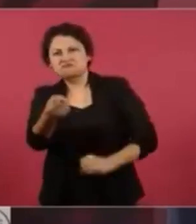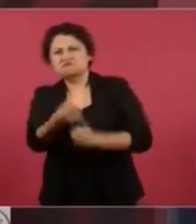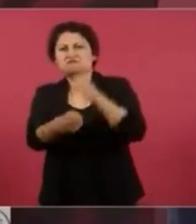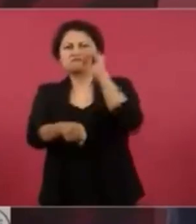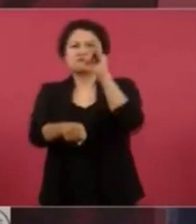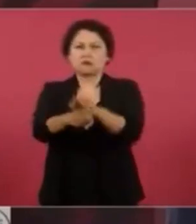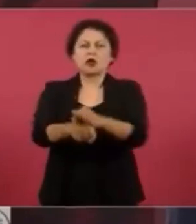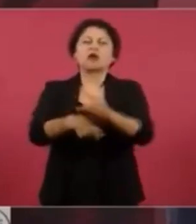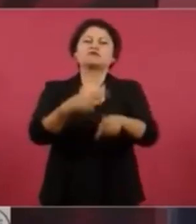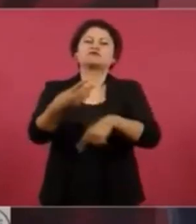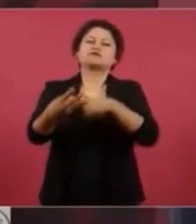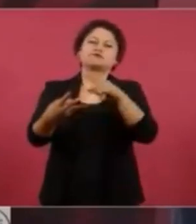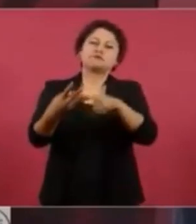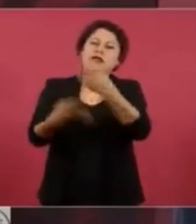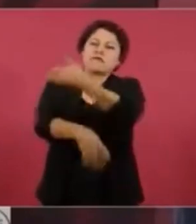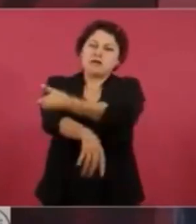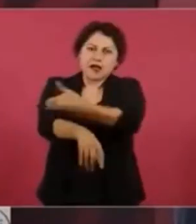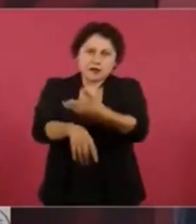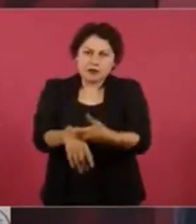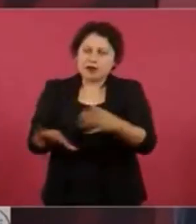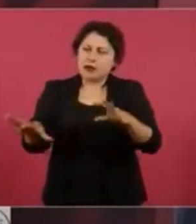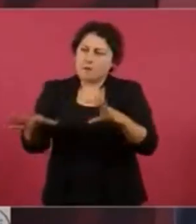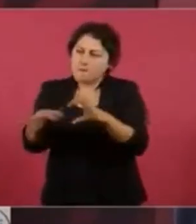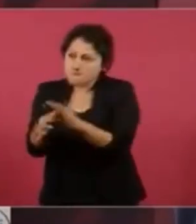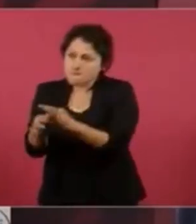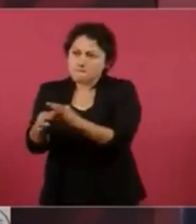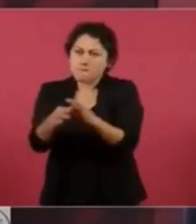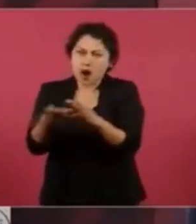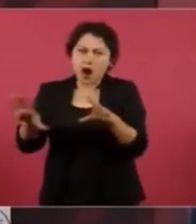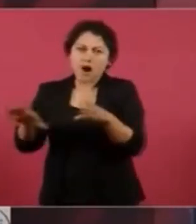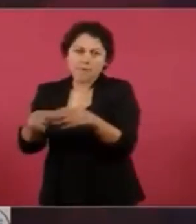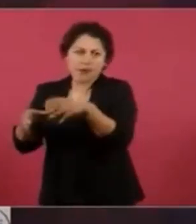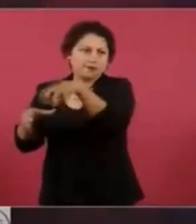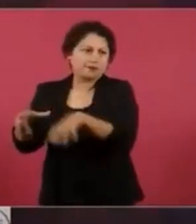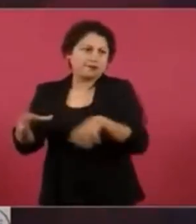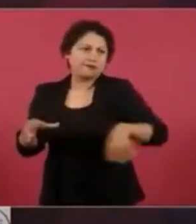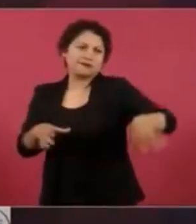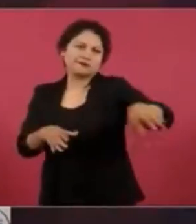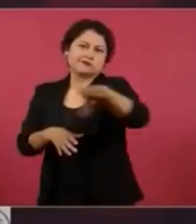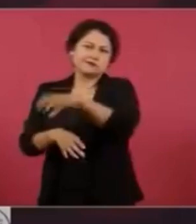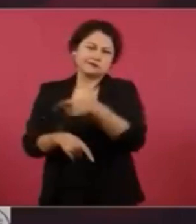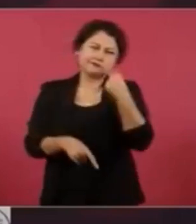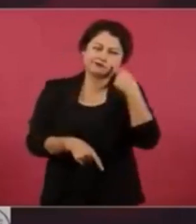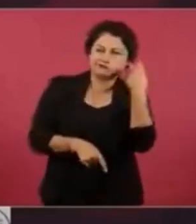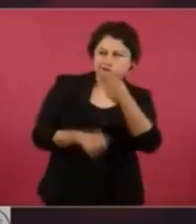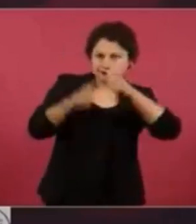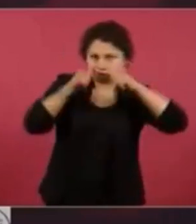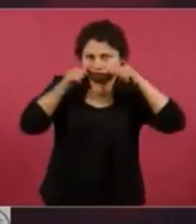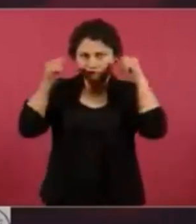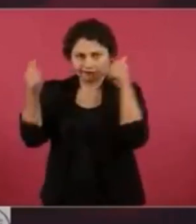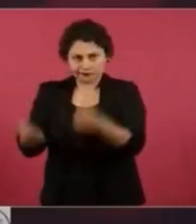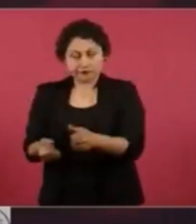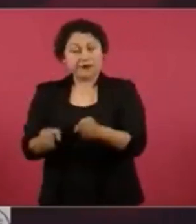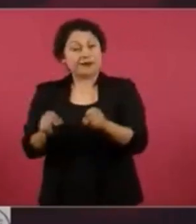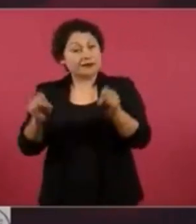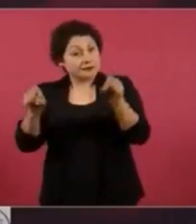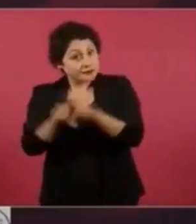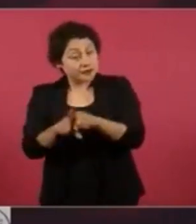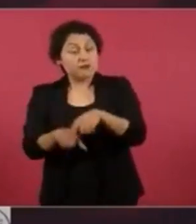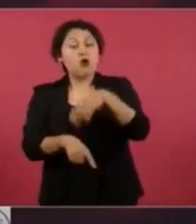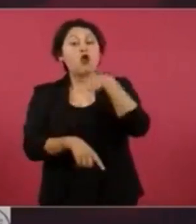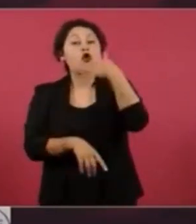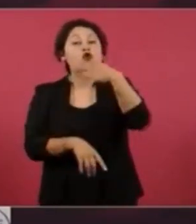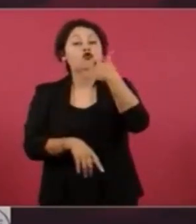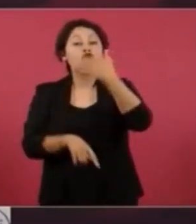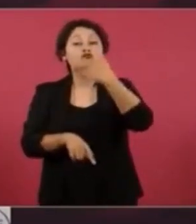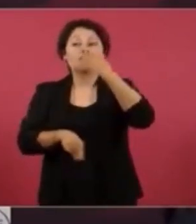las familias y también que no haya corrupción, que